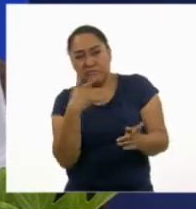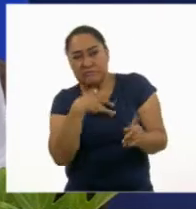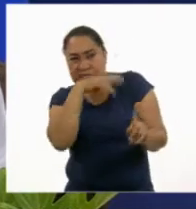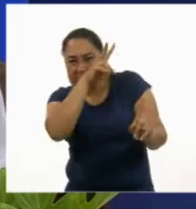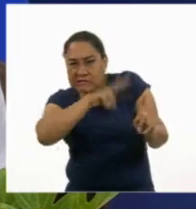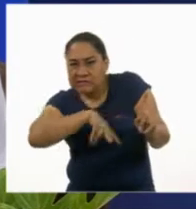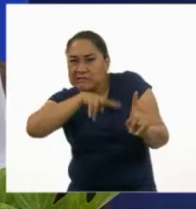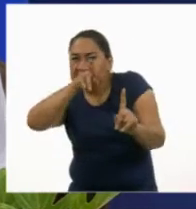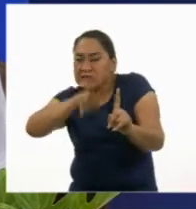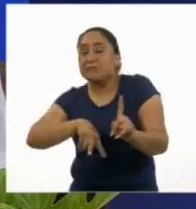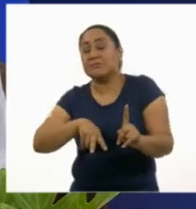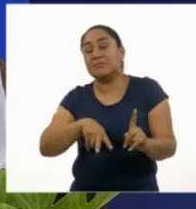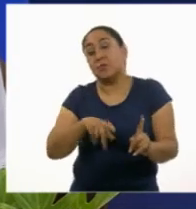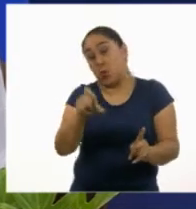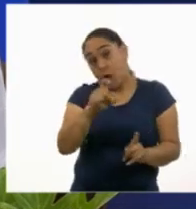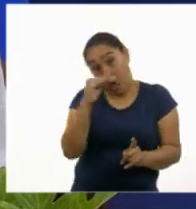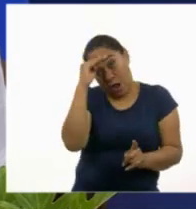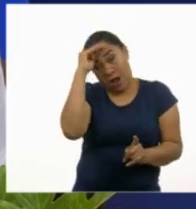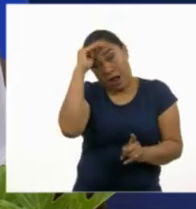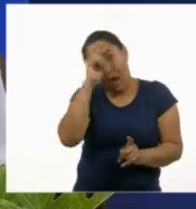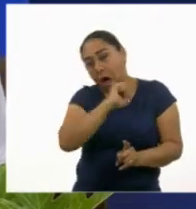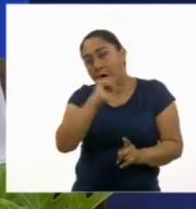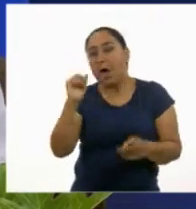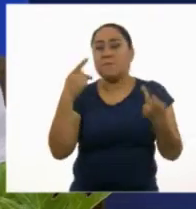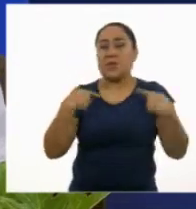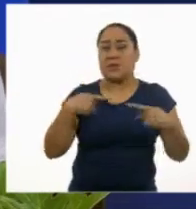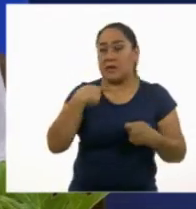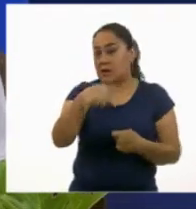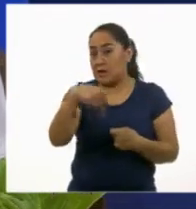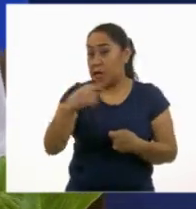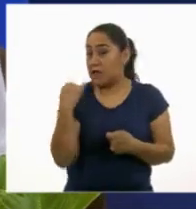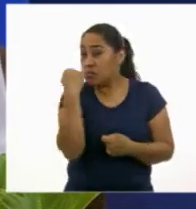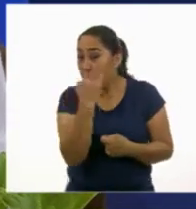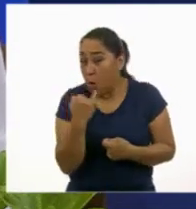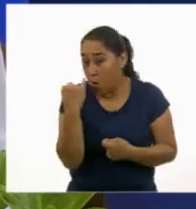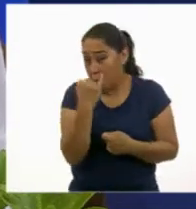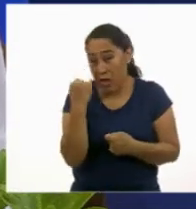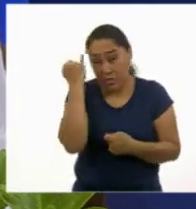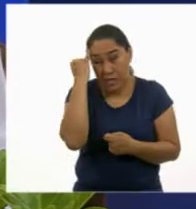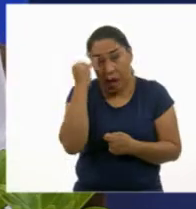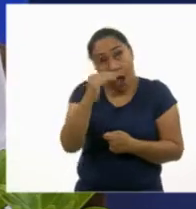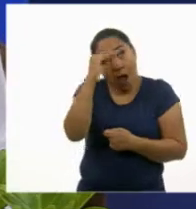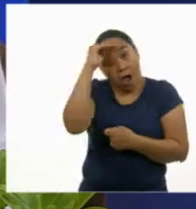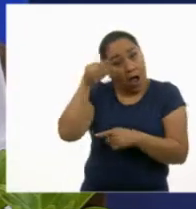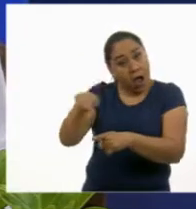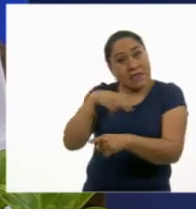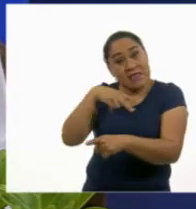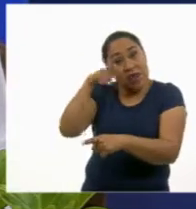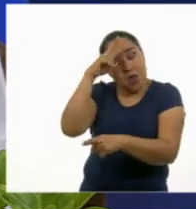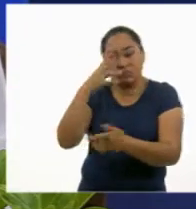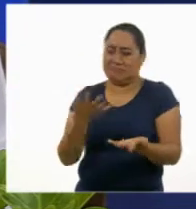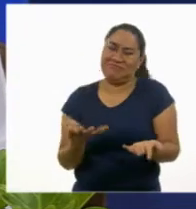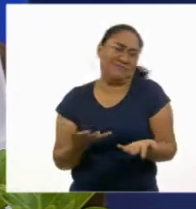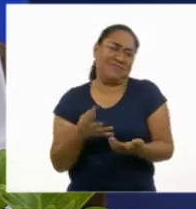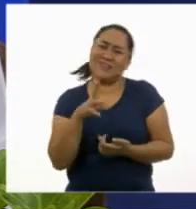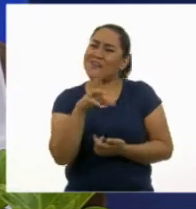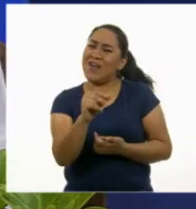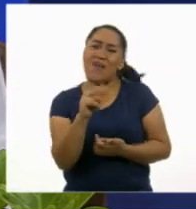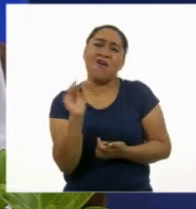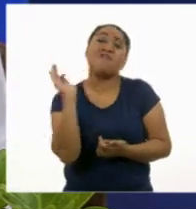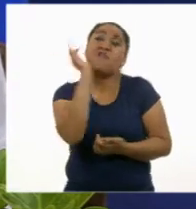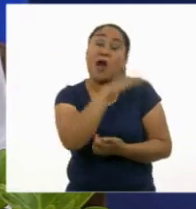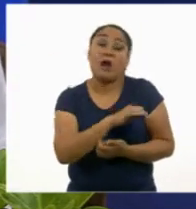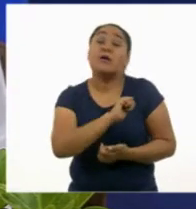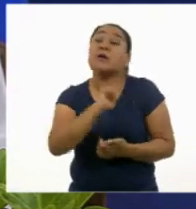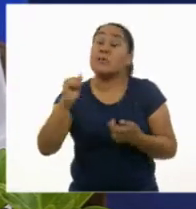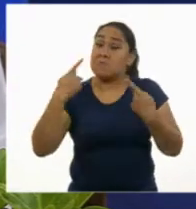que creemos que todos los hablantes de lenguas indígenas son ignorantes. Esto es falso. Por las personas de los